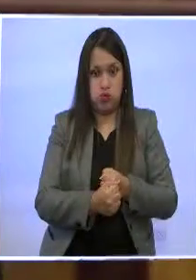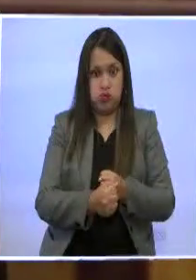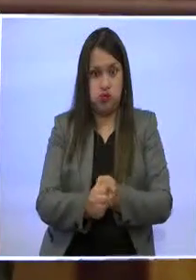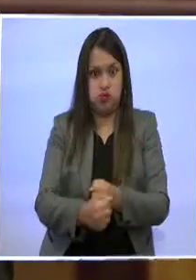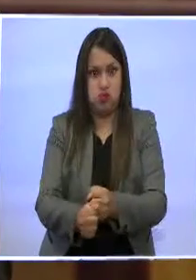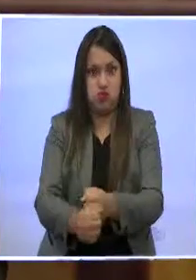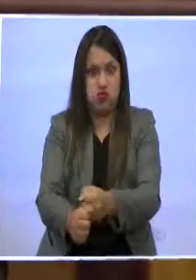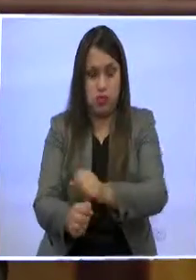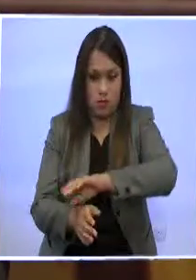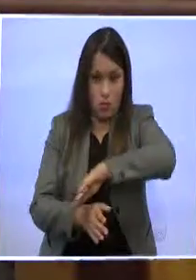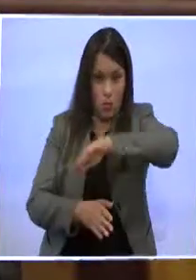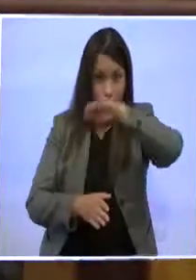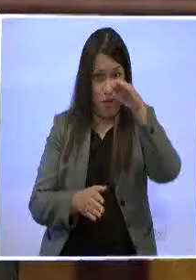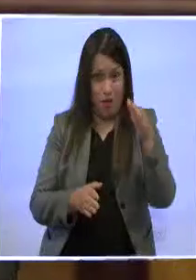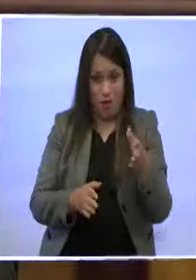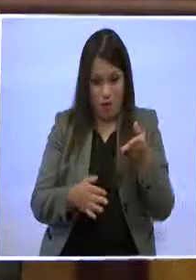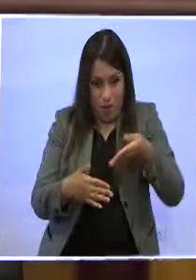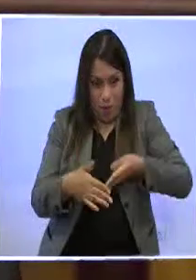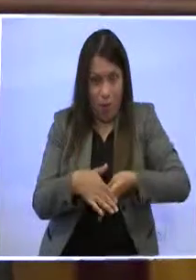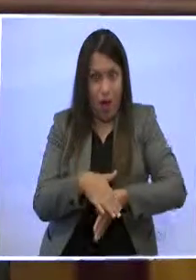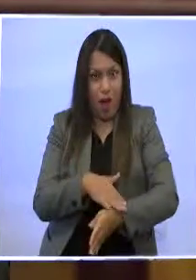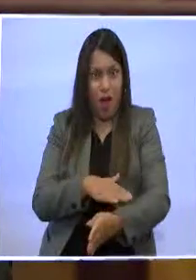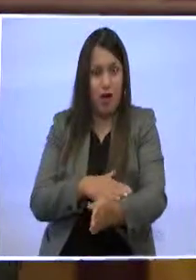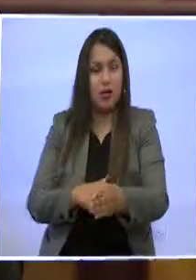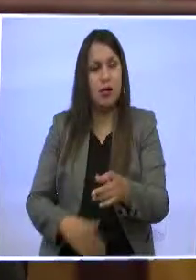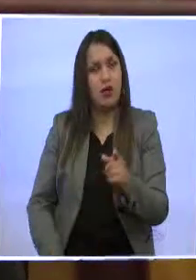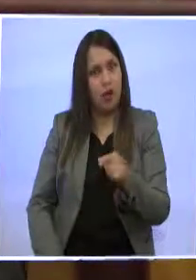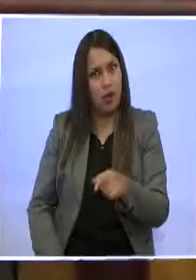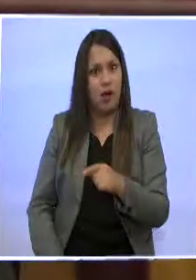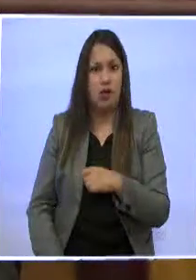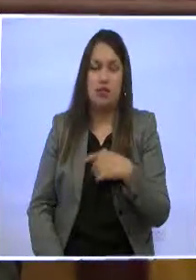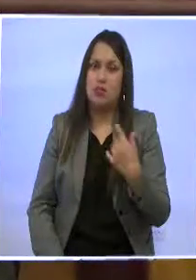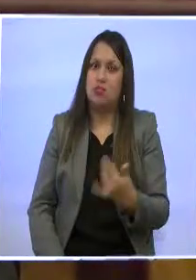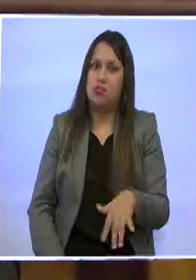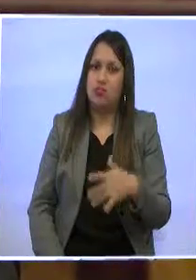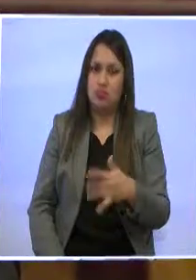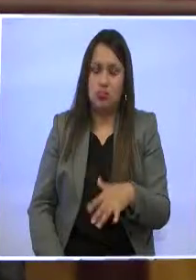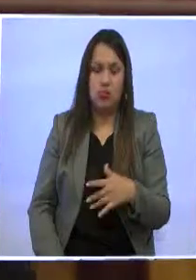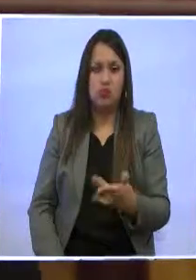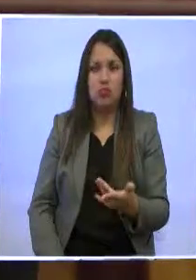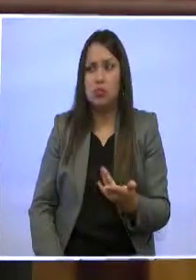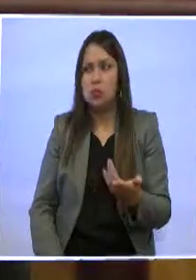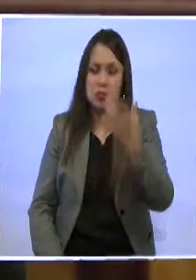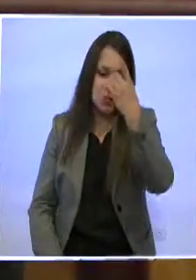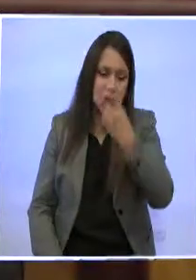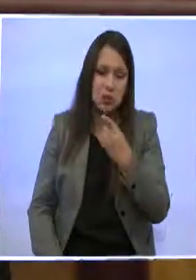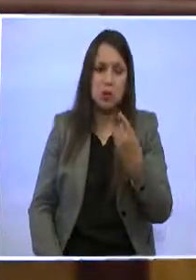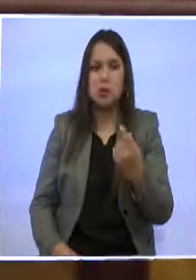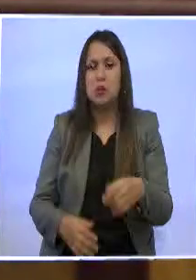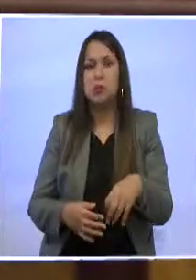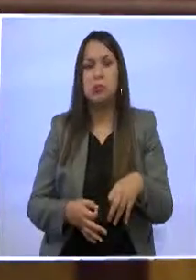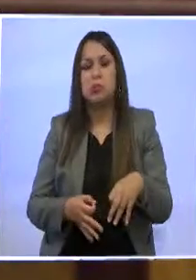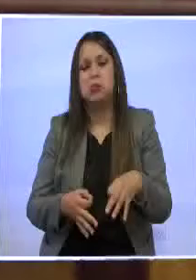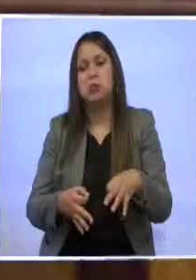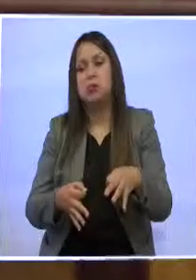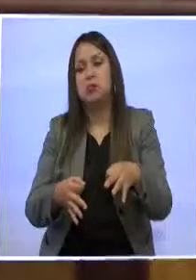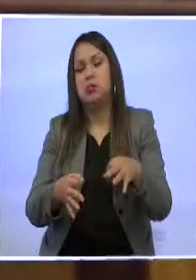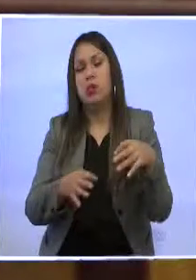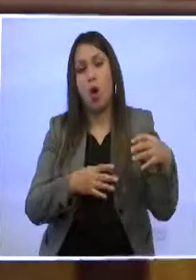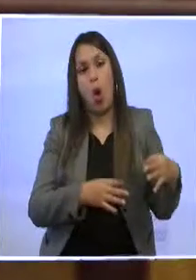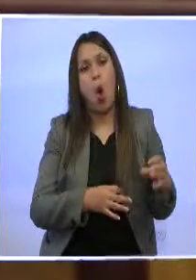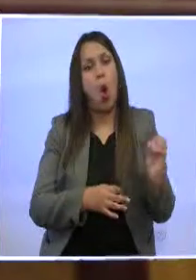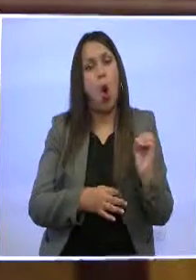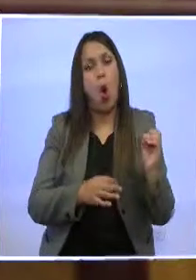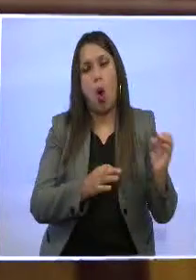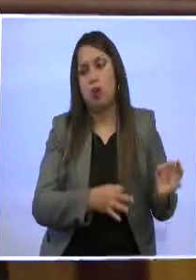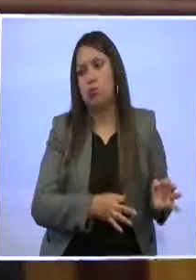proyecto estuvo en una suerte de incertidumbre por las demoras en tomar decisiones e incluso por las propias